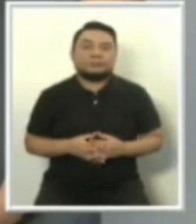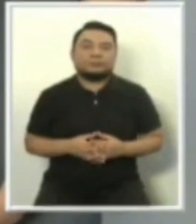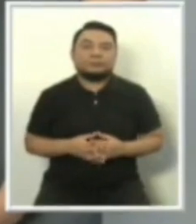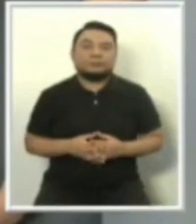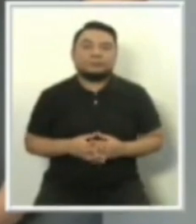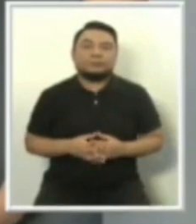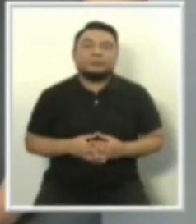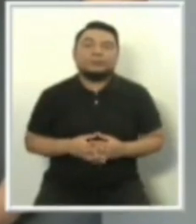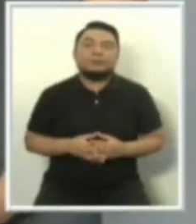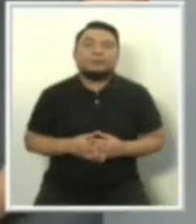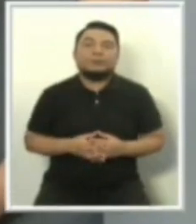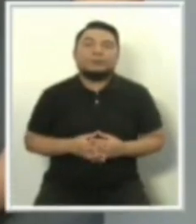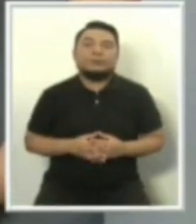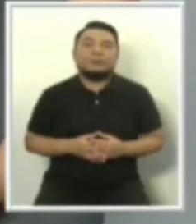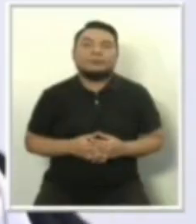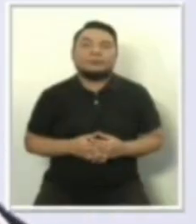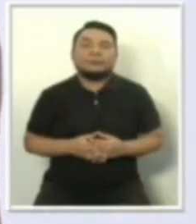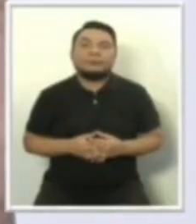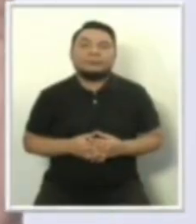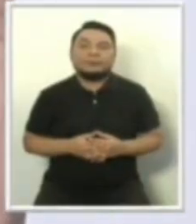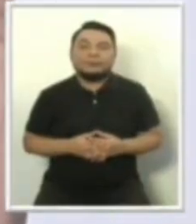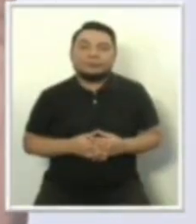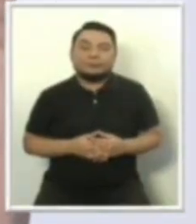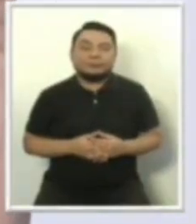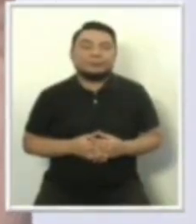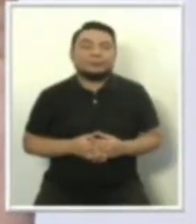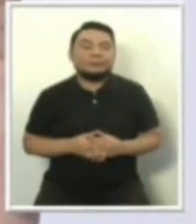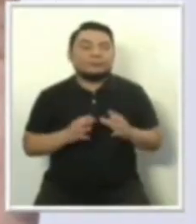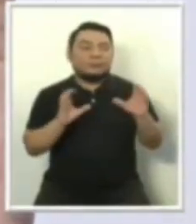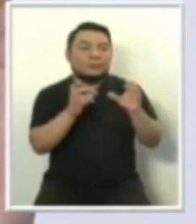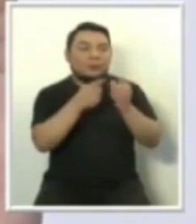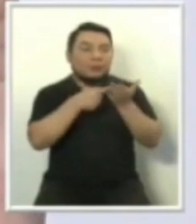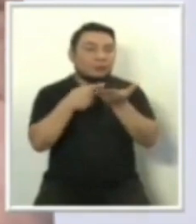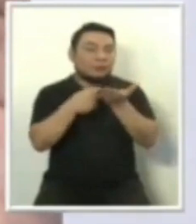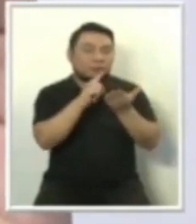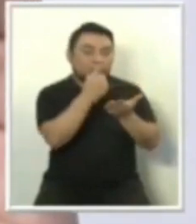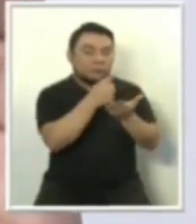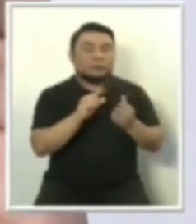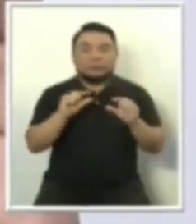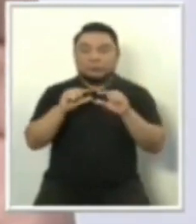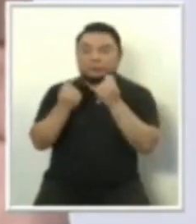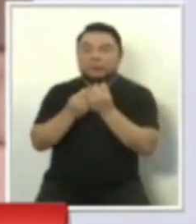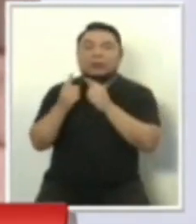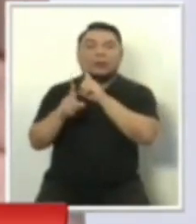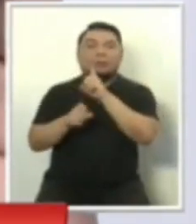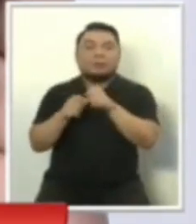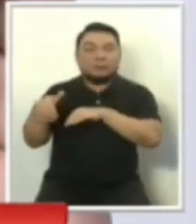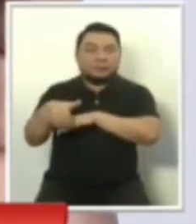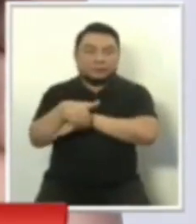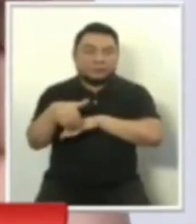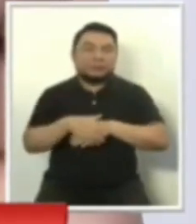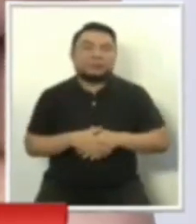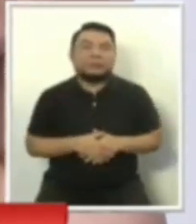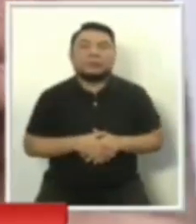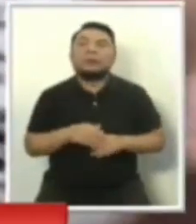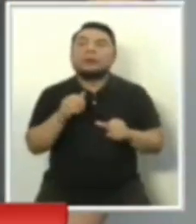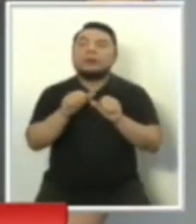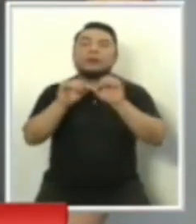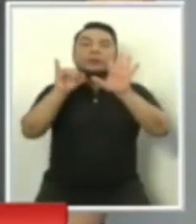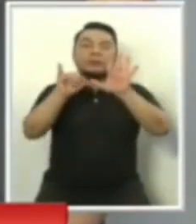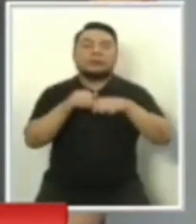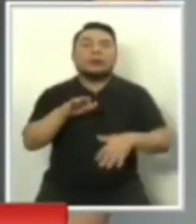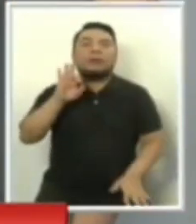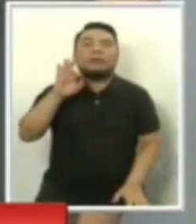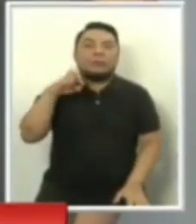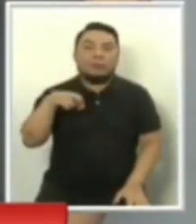Son dos tipos de bloques diferenciados. Uno que va al debate y otro que va a las preguntas ciudadanas. El número 6, con fuerza